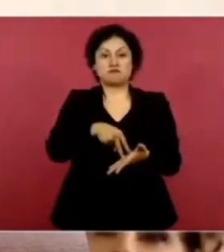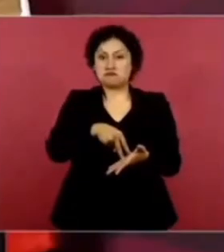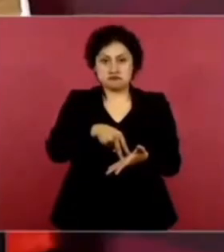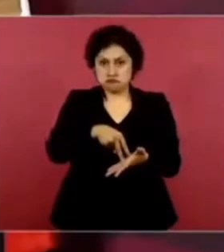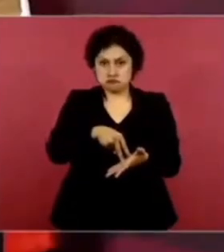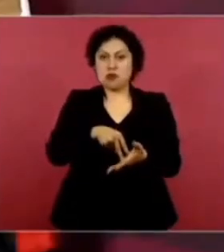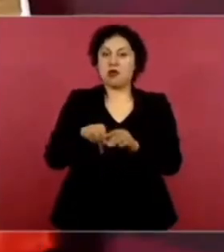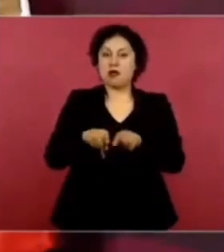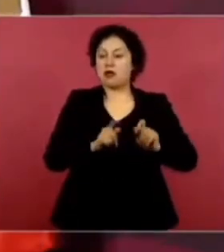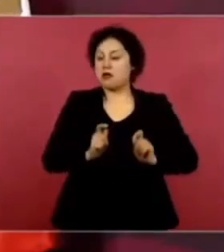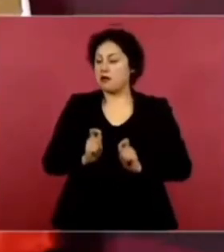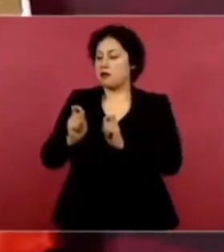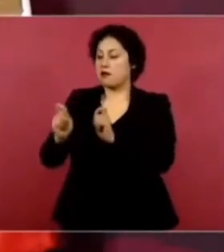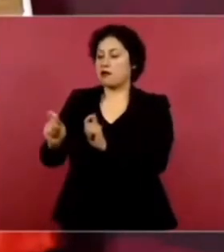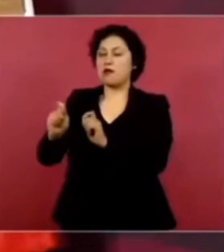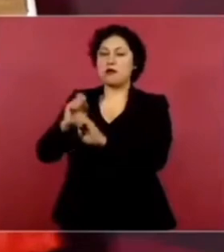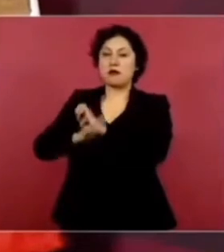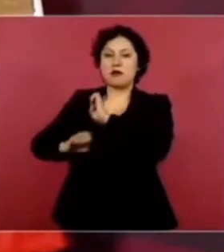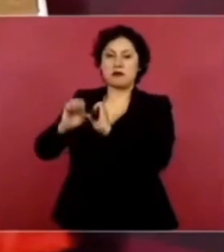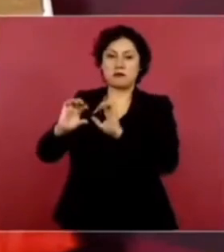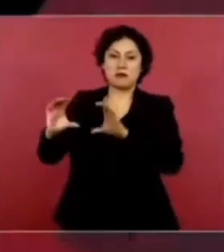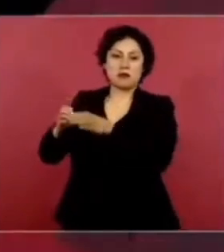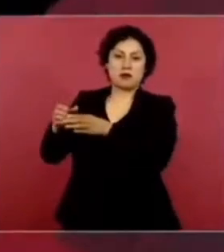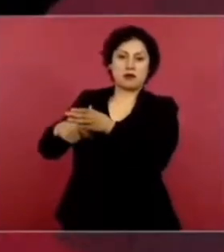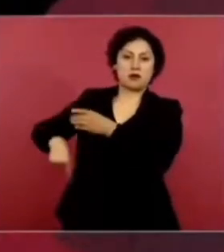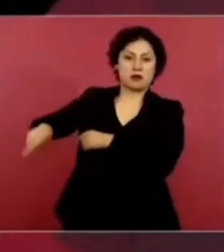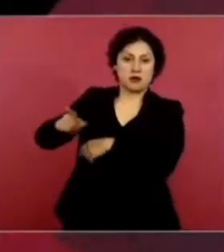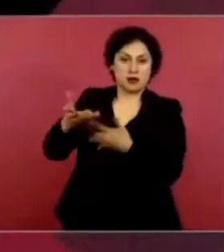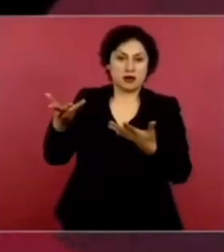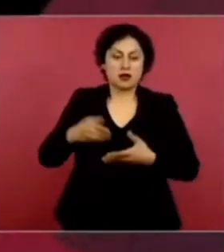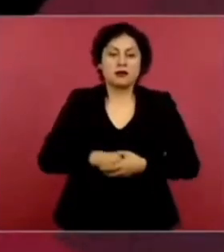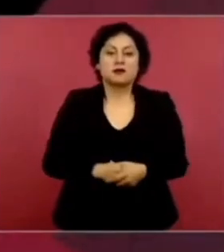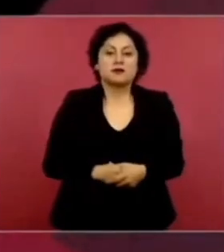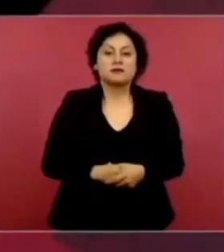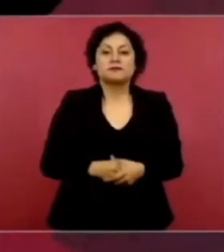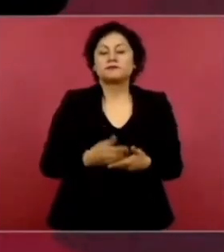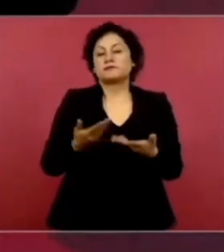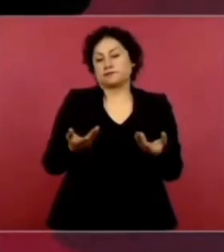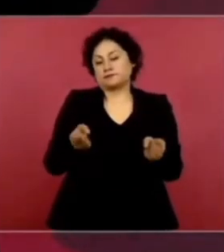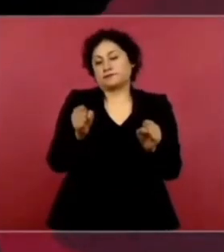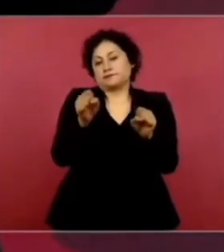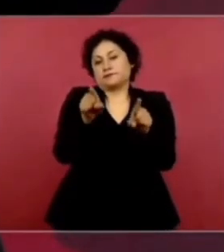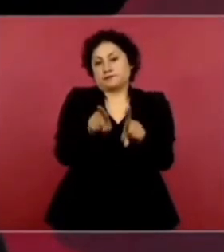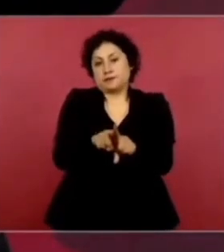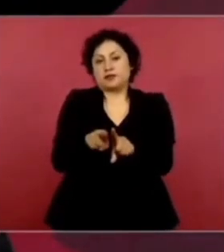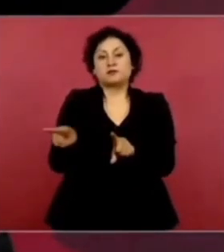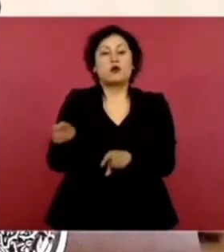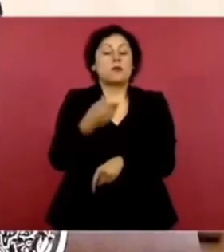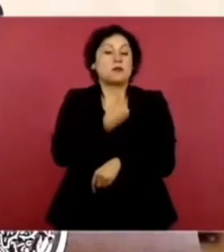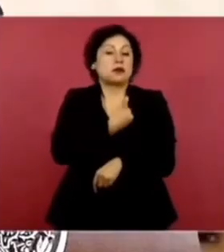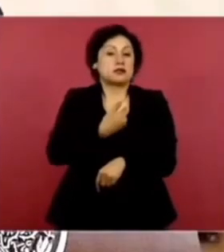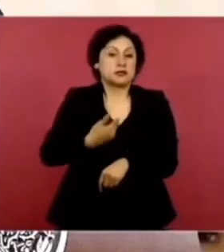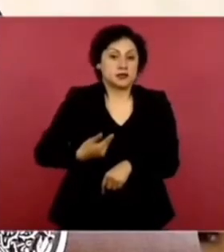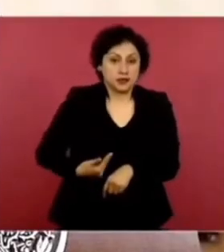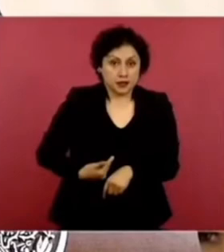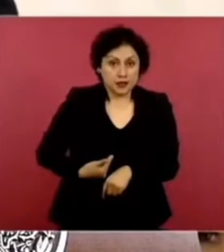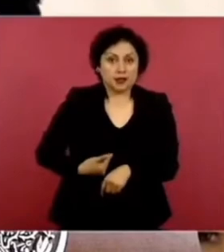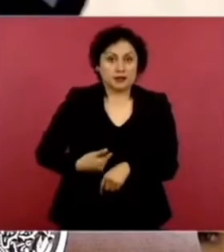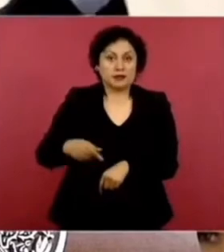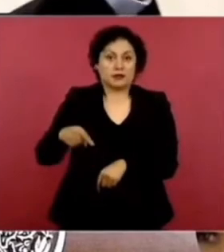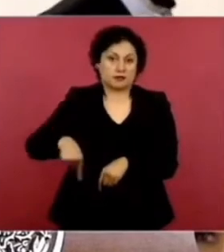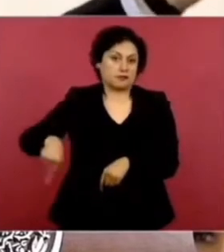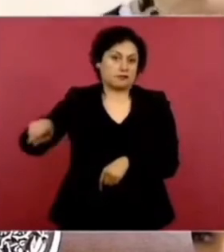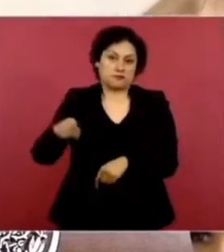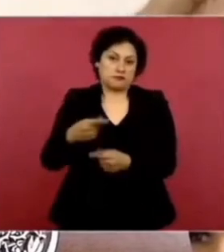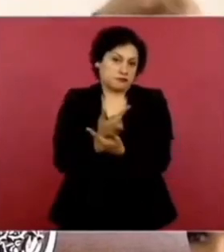¿Quiénes han confirmado? Y desde luego los presidentes van a estar en libertad